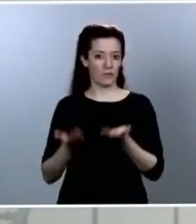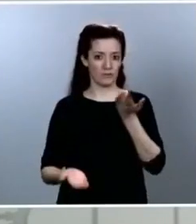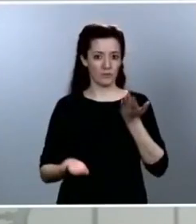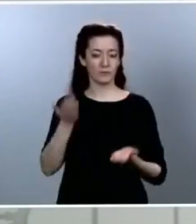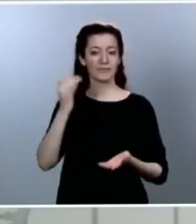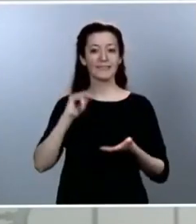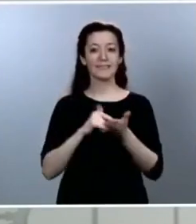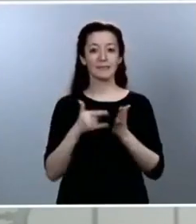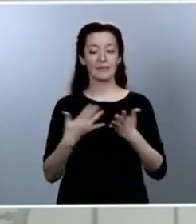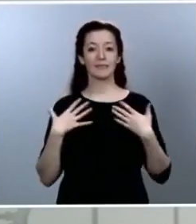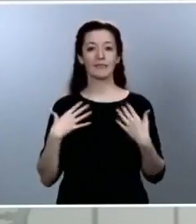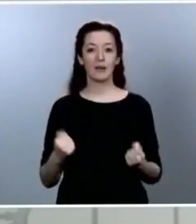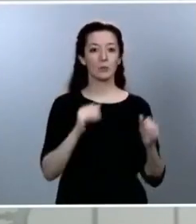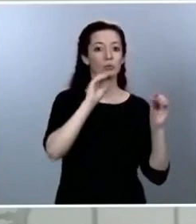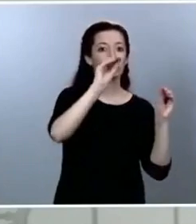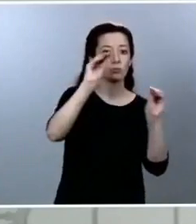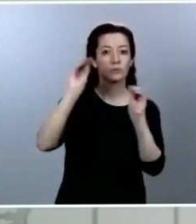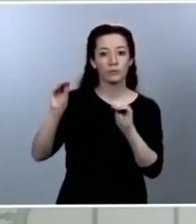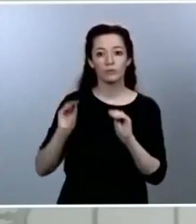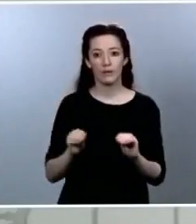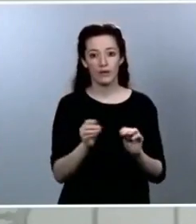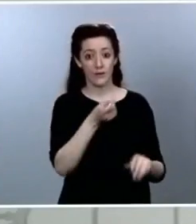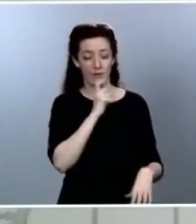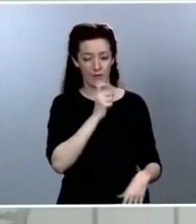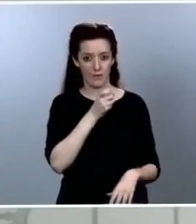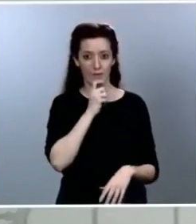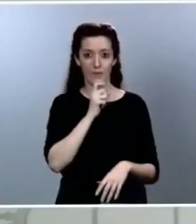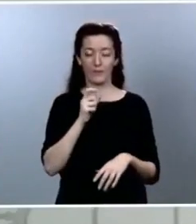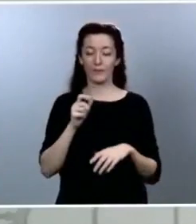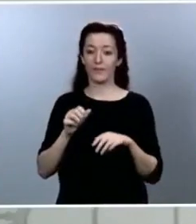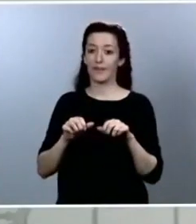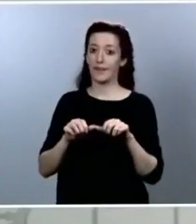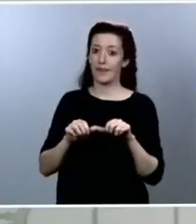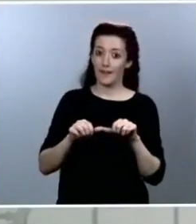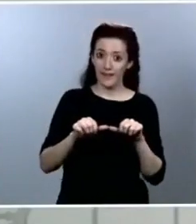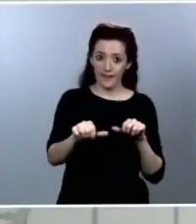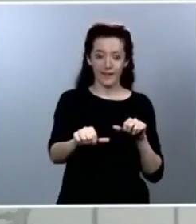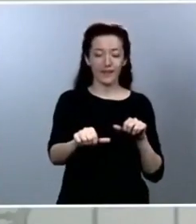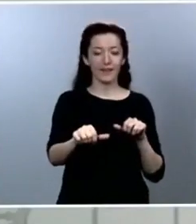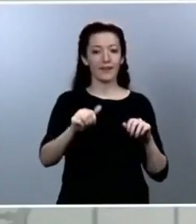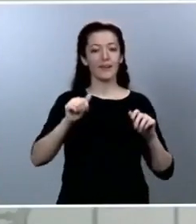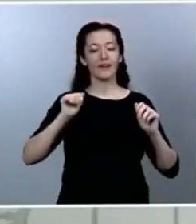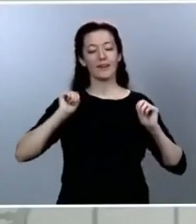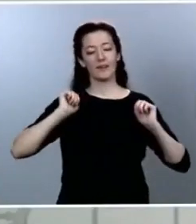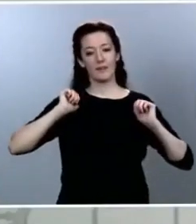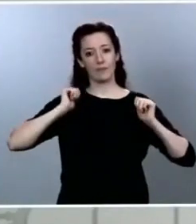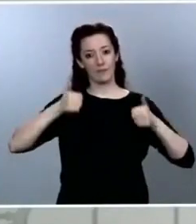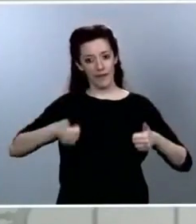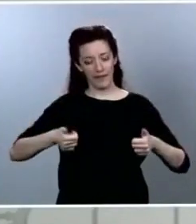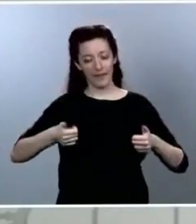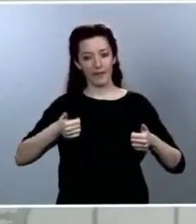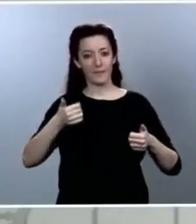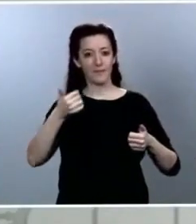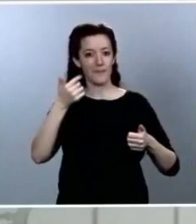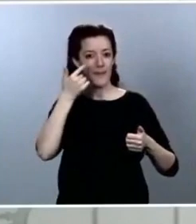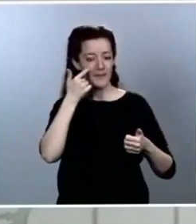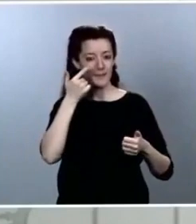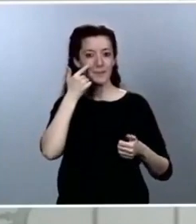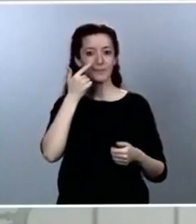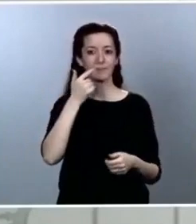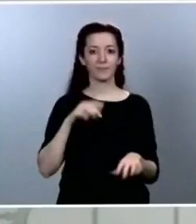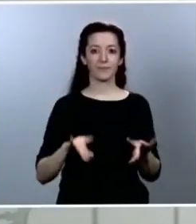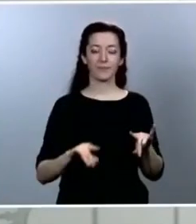y, consecuencia, a partir de ahí, empezar a decidir qué territorios, qué localidades